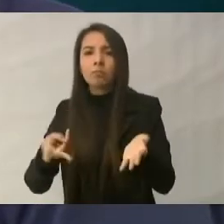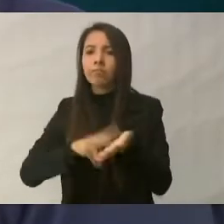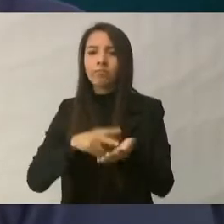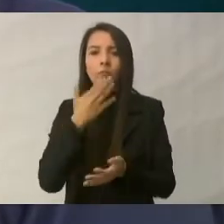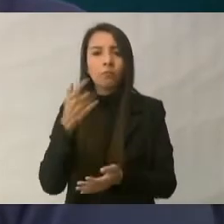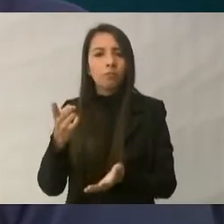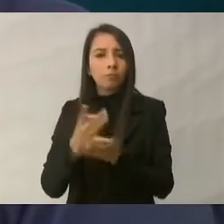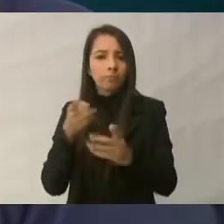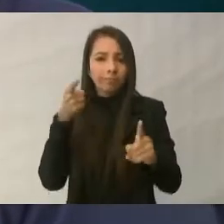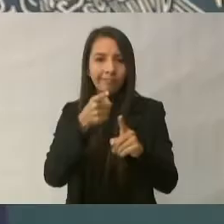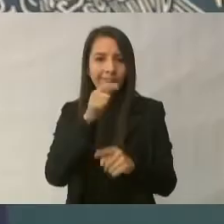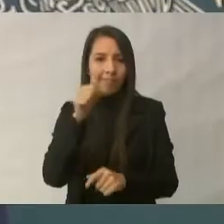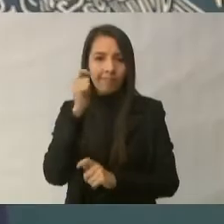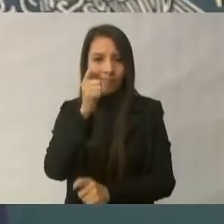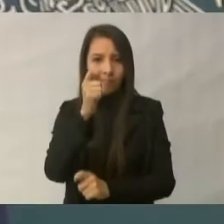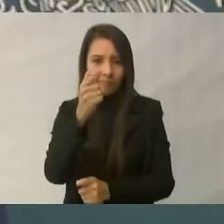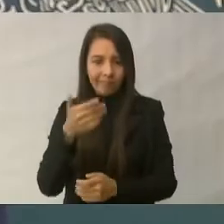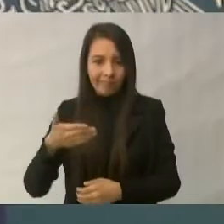para ellos.